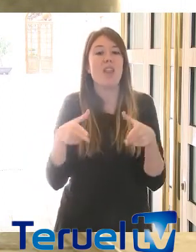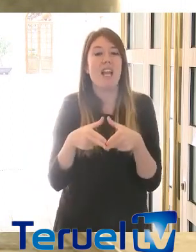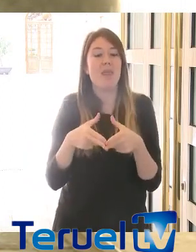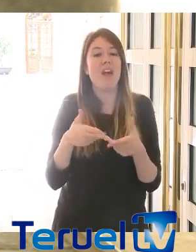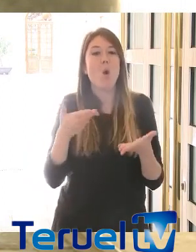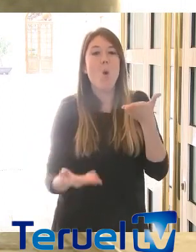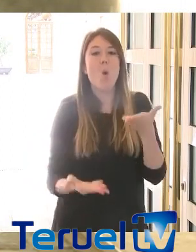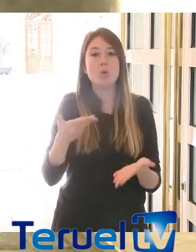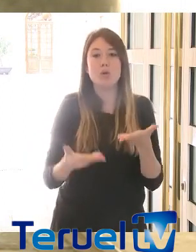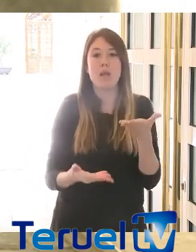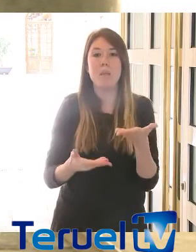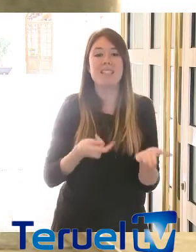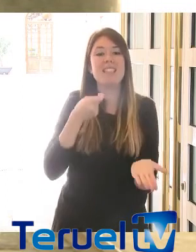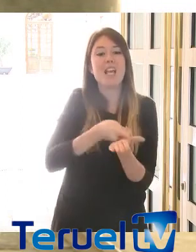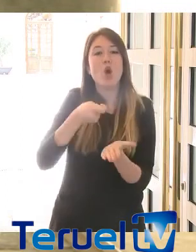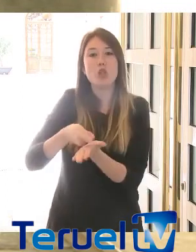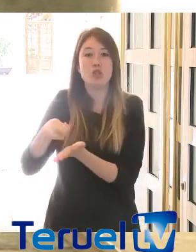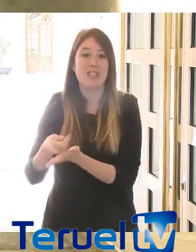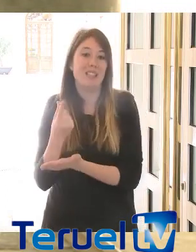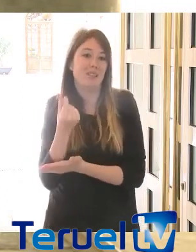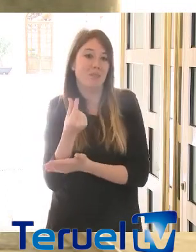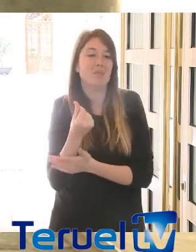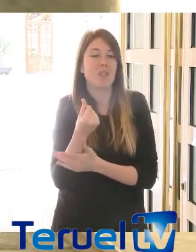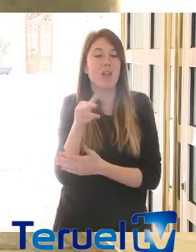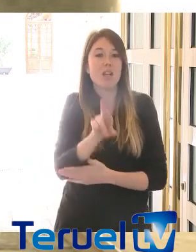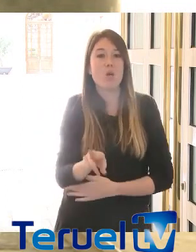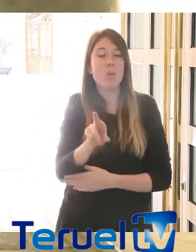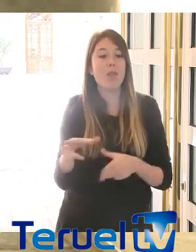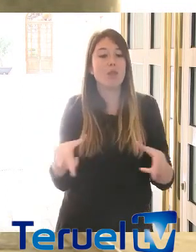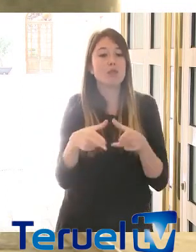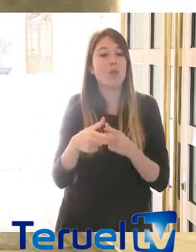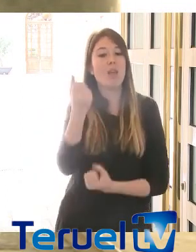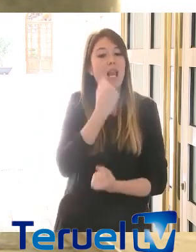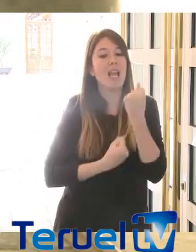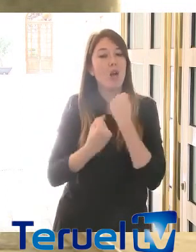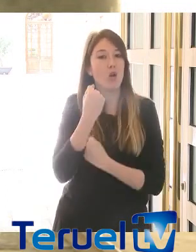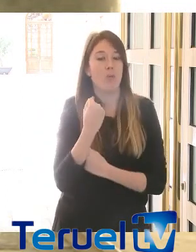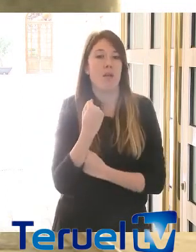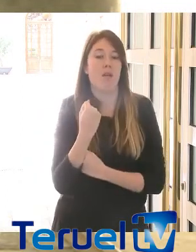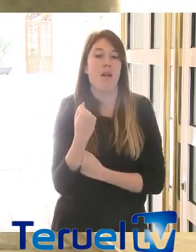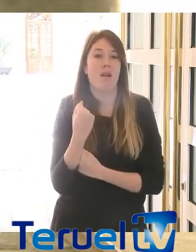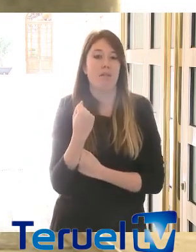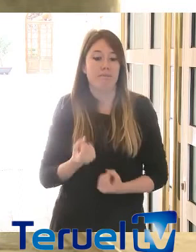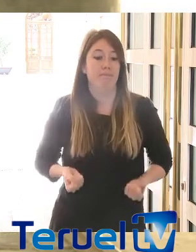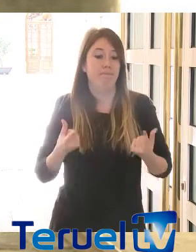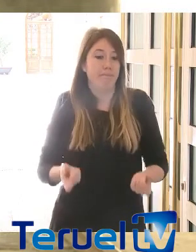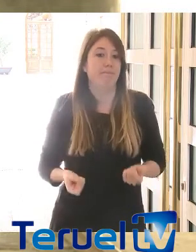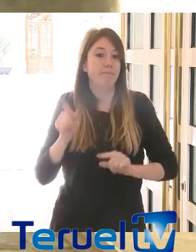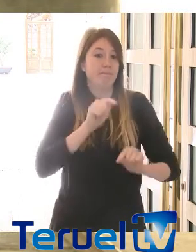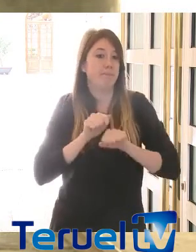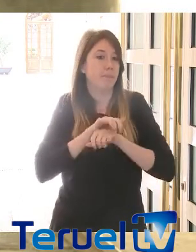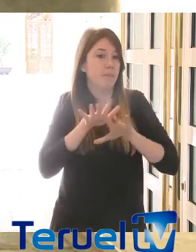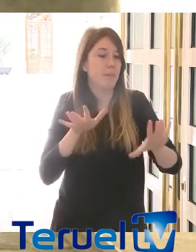justamente los costes de esta recuperación social y económica que va a requerir la pandemia ¿no?